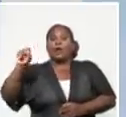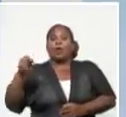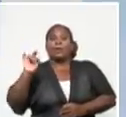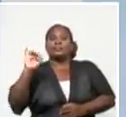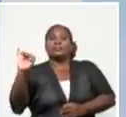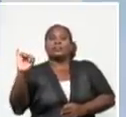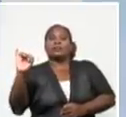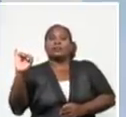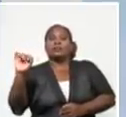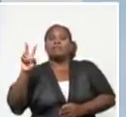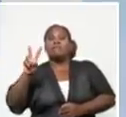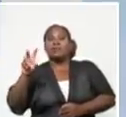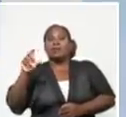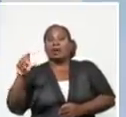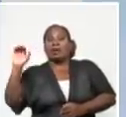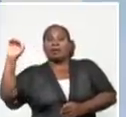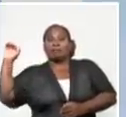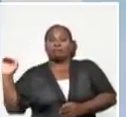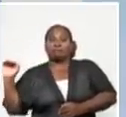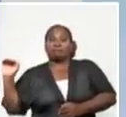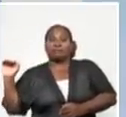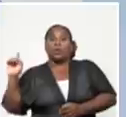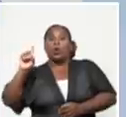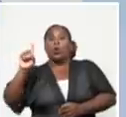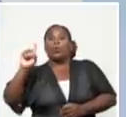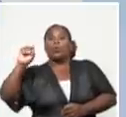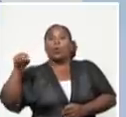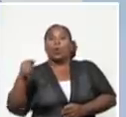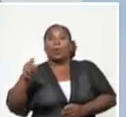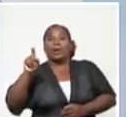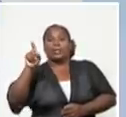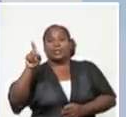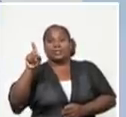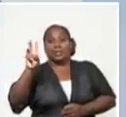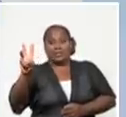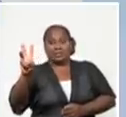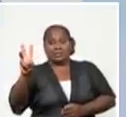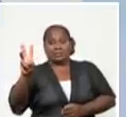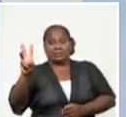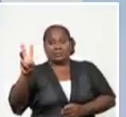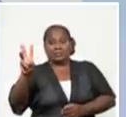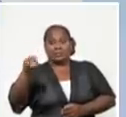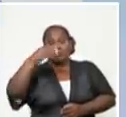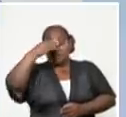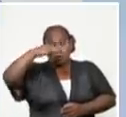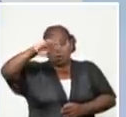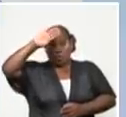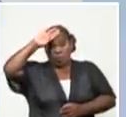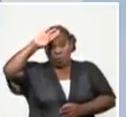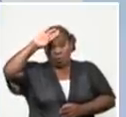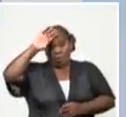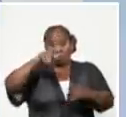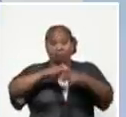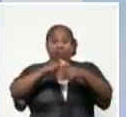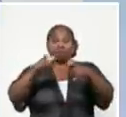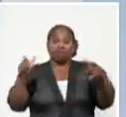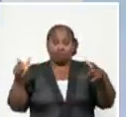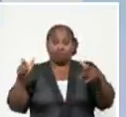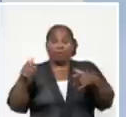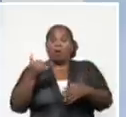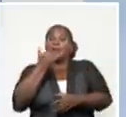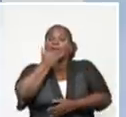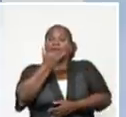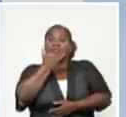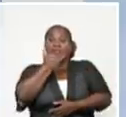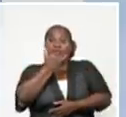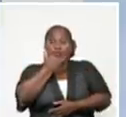y Villa Clara con una tasa de 1,3. Cuba incrementa su tasa con el comportamiento en